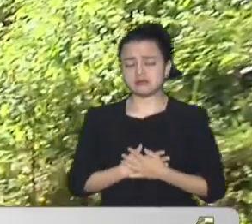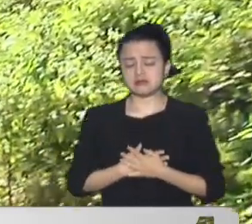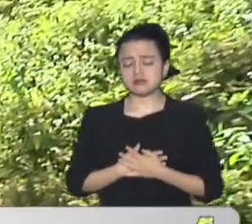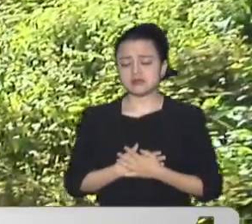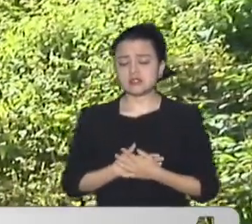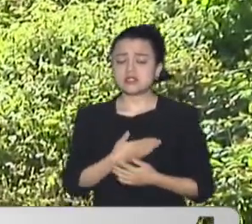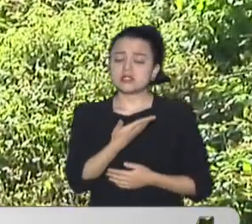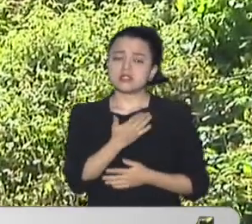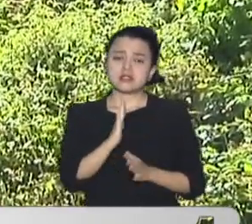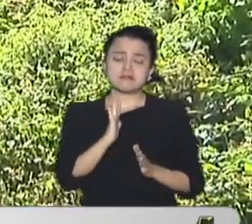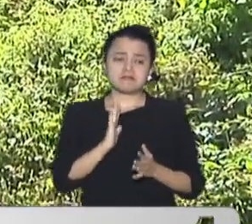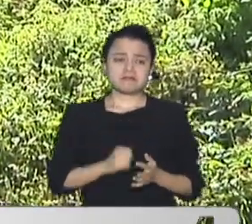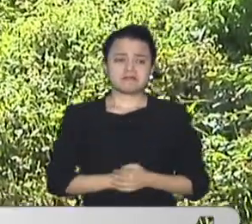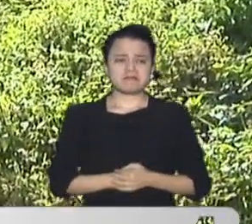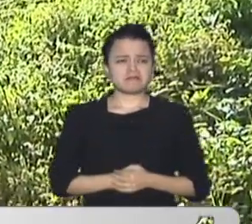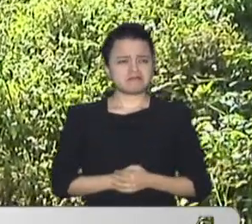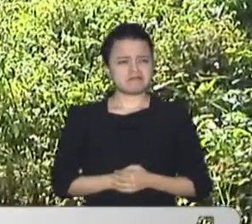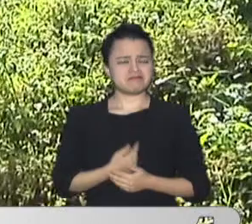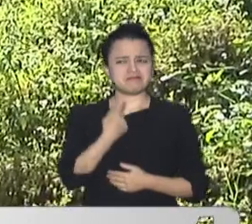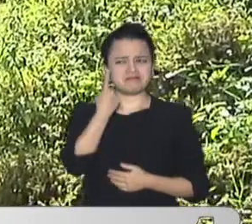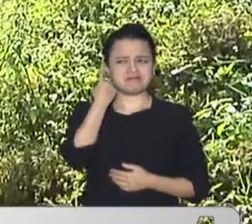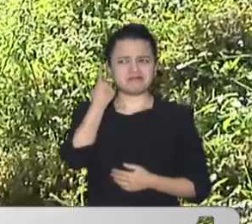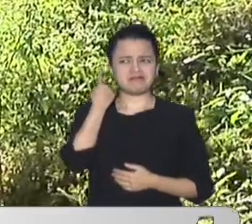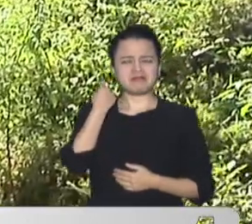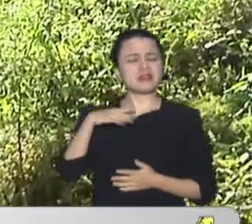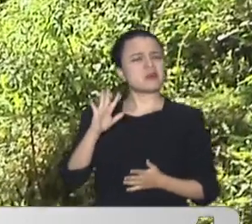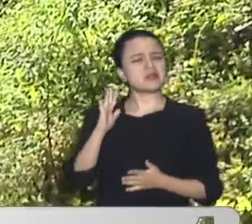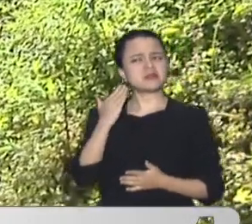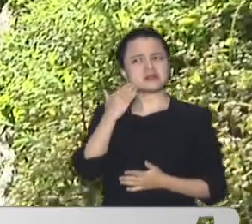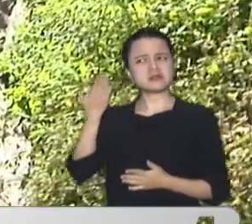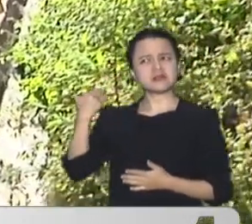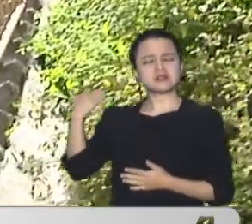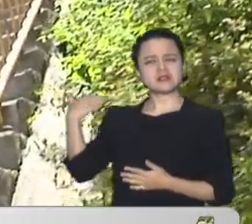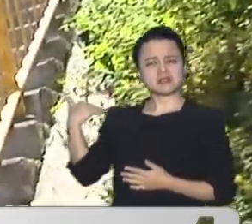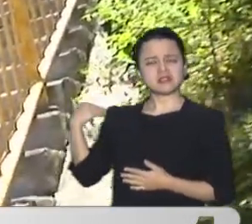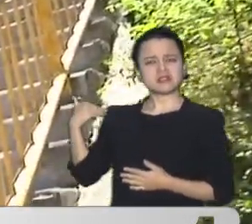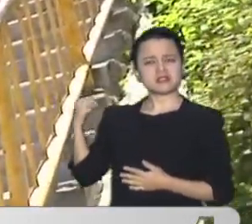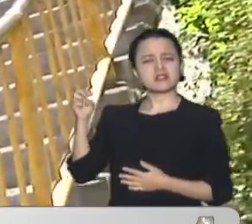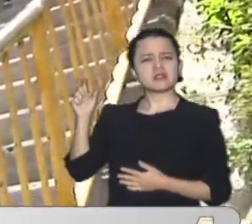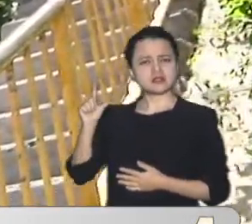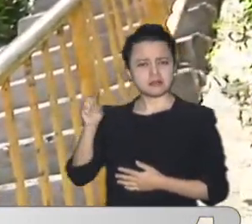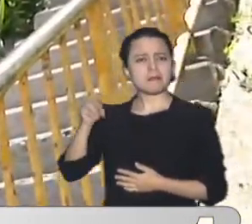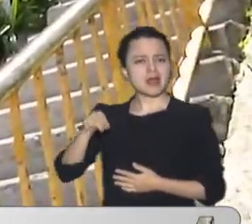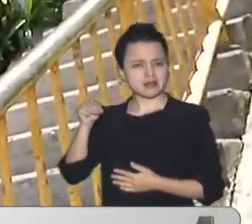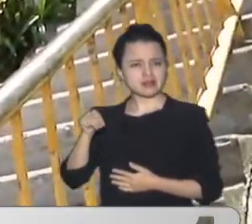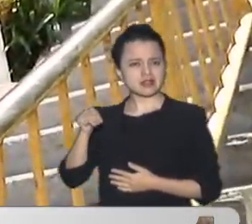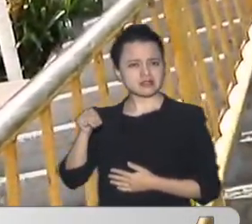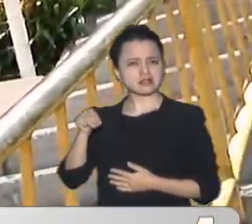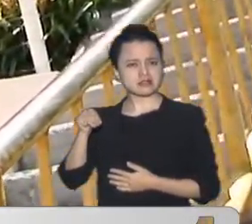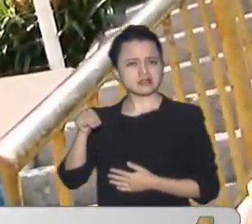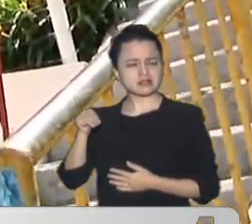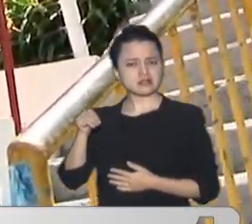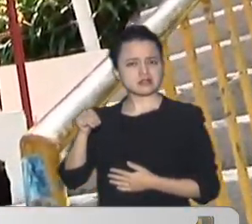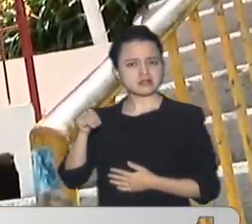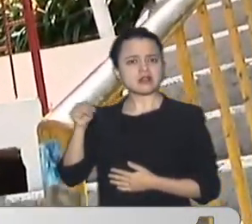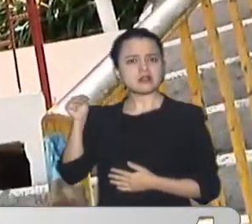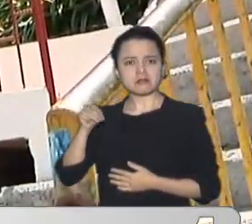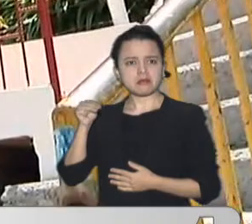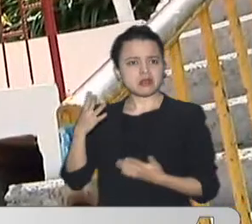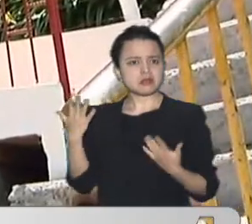Y ella se soñó Que no apareció El día Márquez Entonces ella Se asusta Y le dijo No